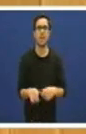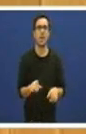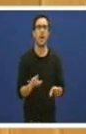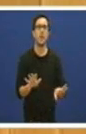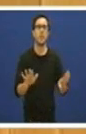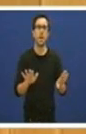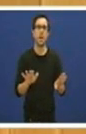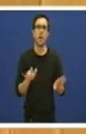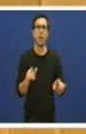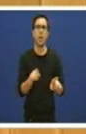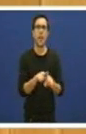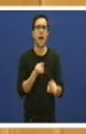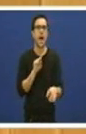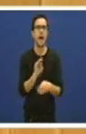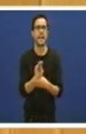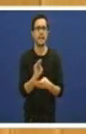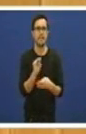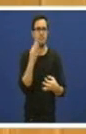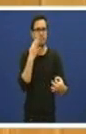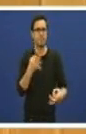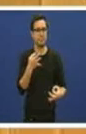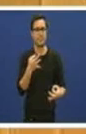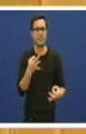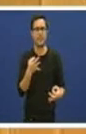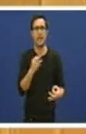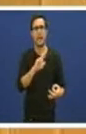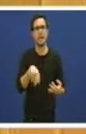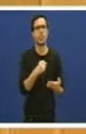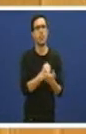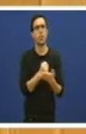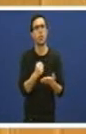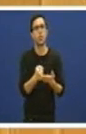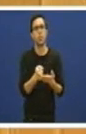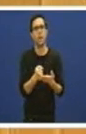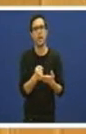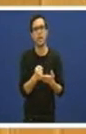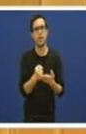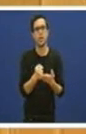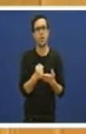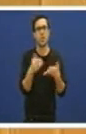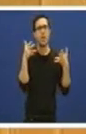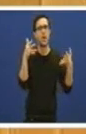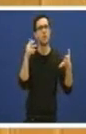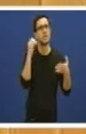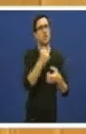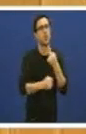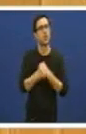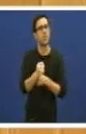quería tamén poñer sobre él é un documento do Consello Económico Social Europeo